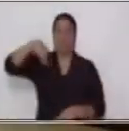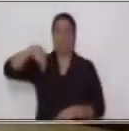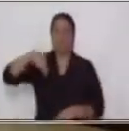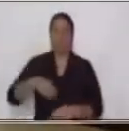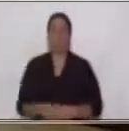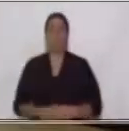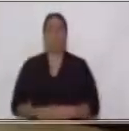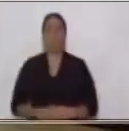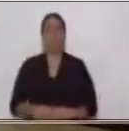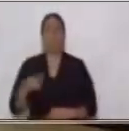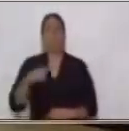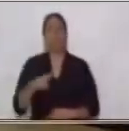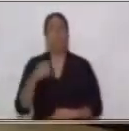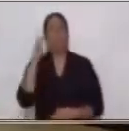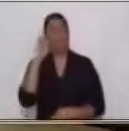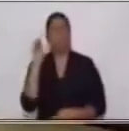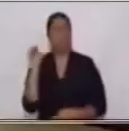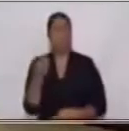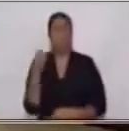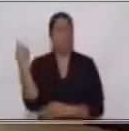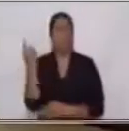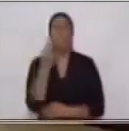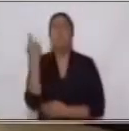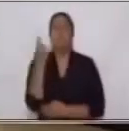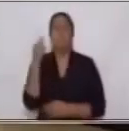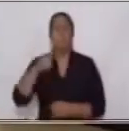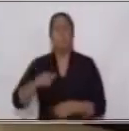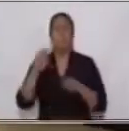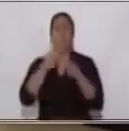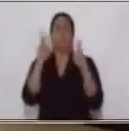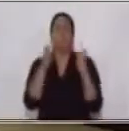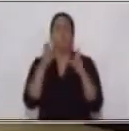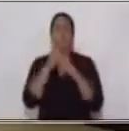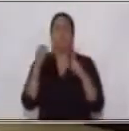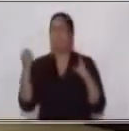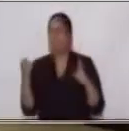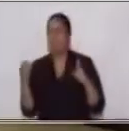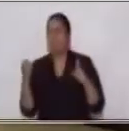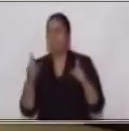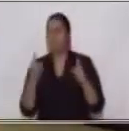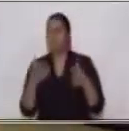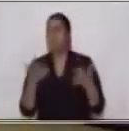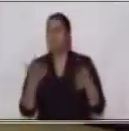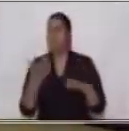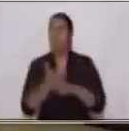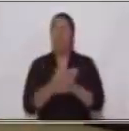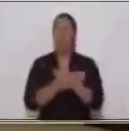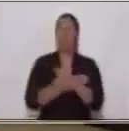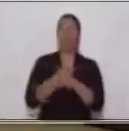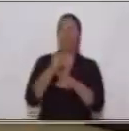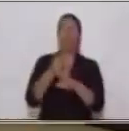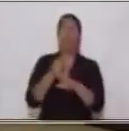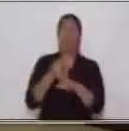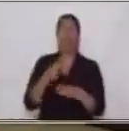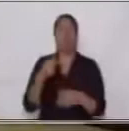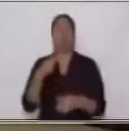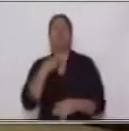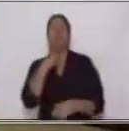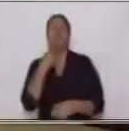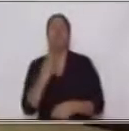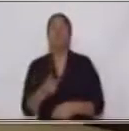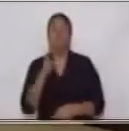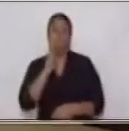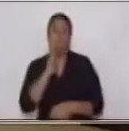parte del tema de oraciones antes de pasar a voces verbales. Y vamos a volver a analizar